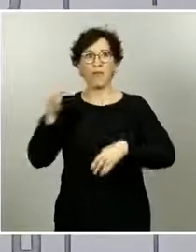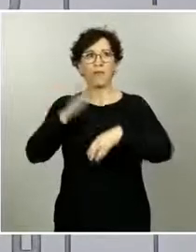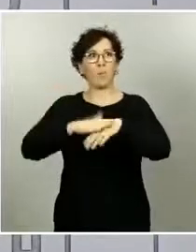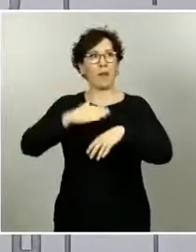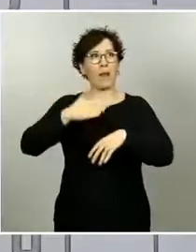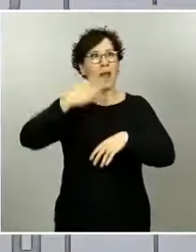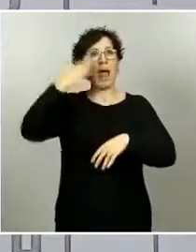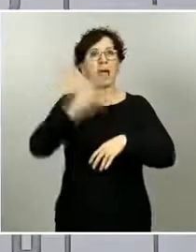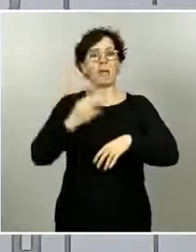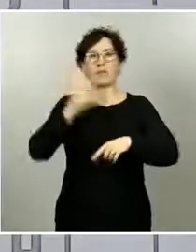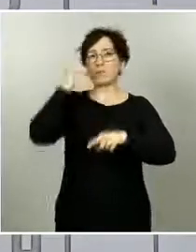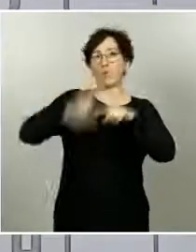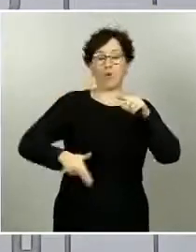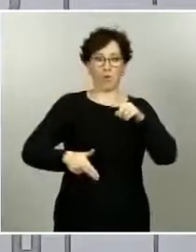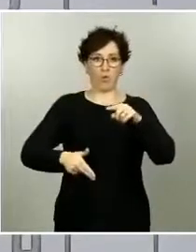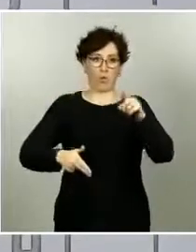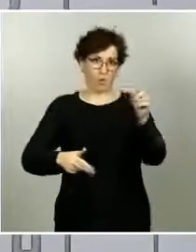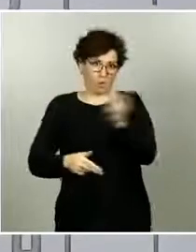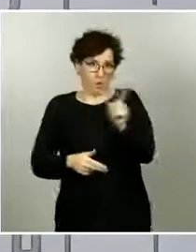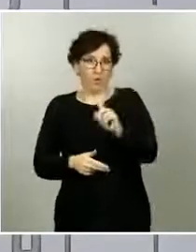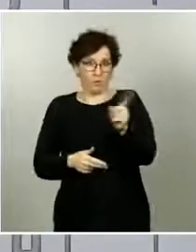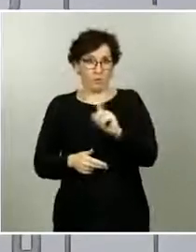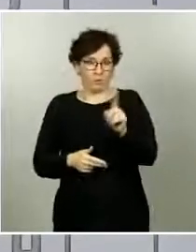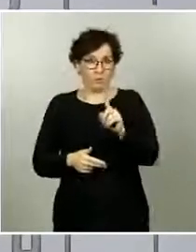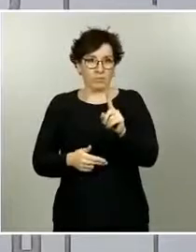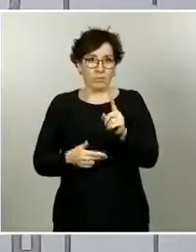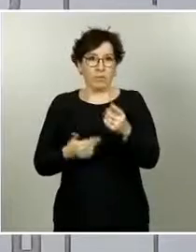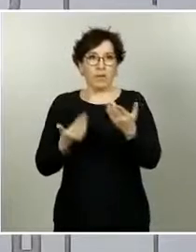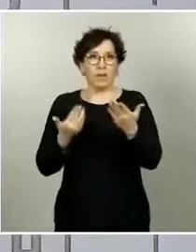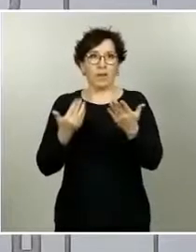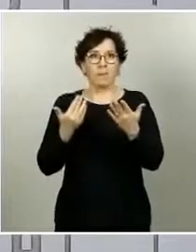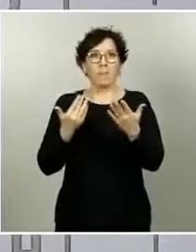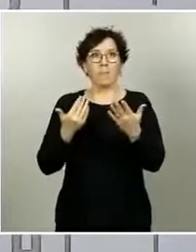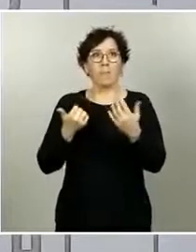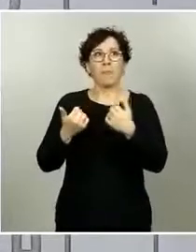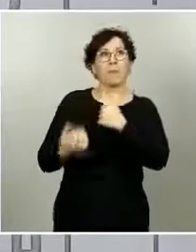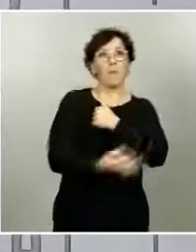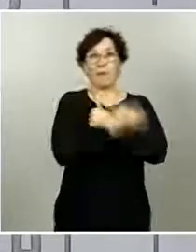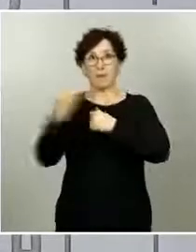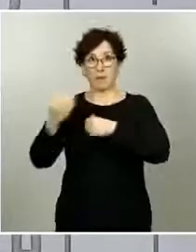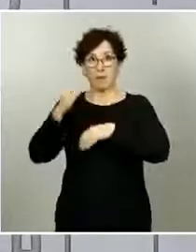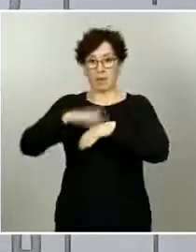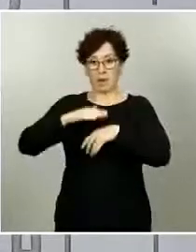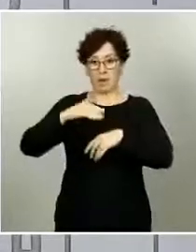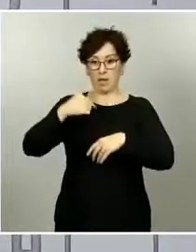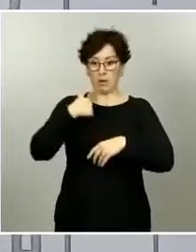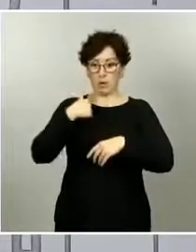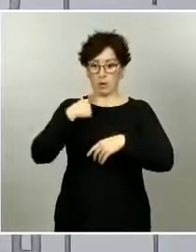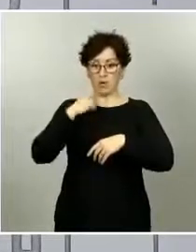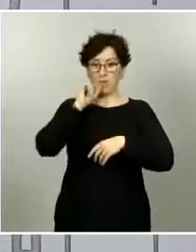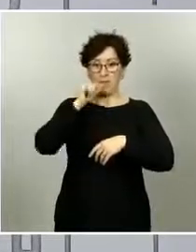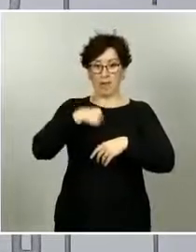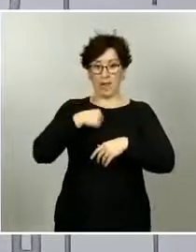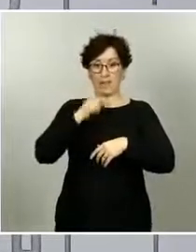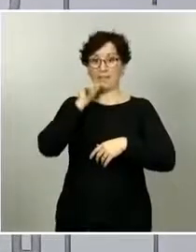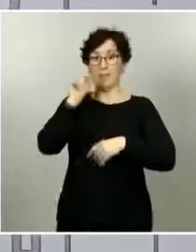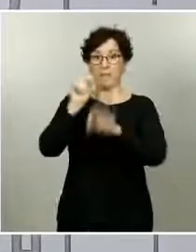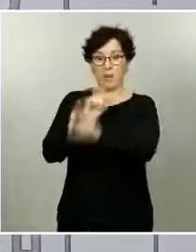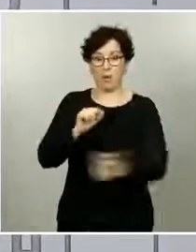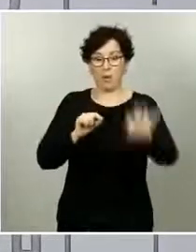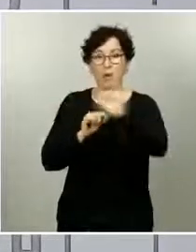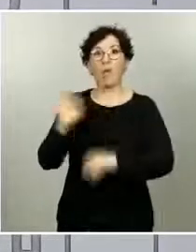Probablemente no son el mecanismo más perfecto para reducir los riesgos de que una persona infecte a otros. Probablemente tampoco son